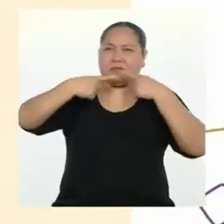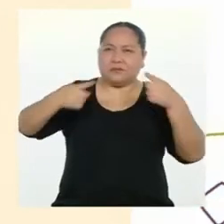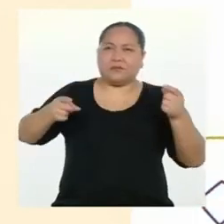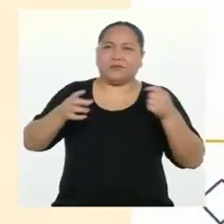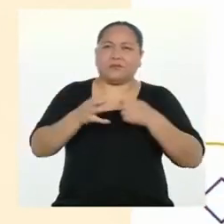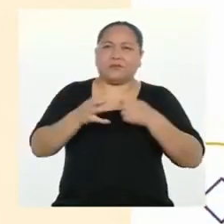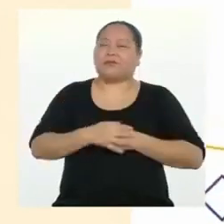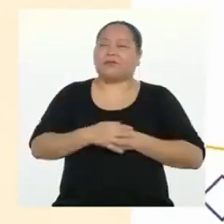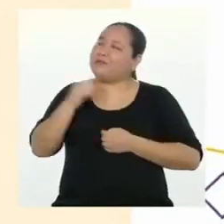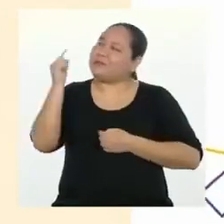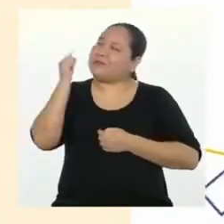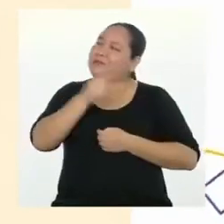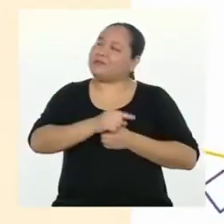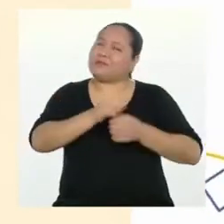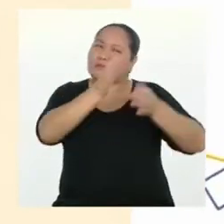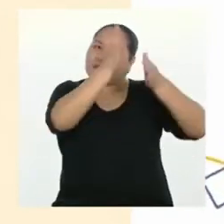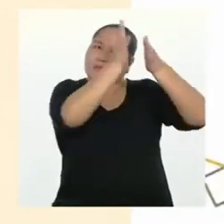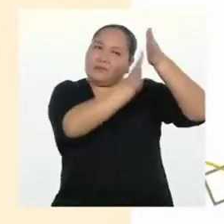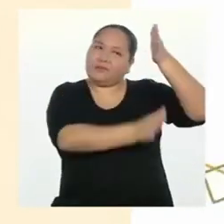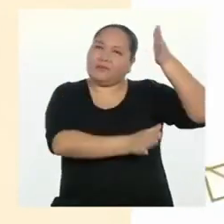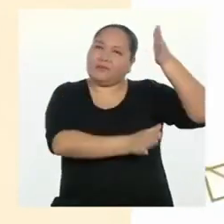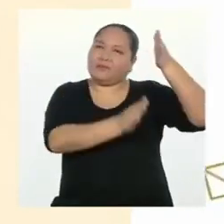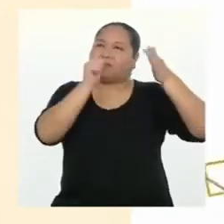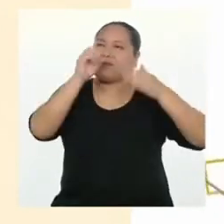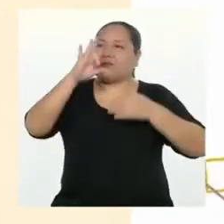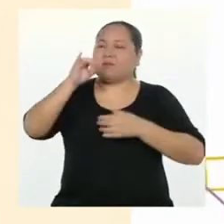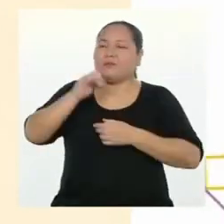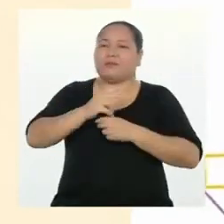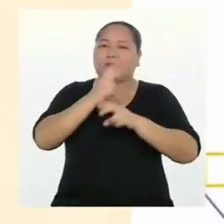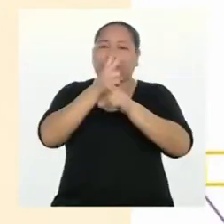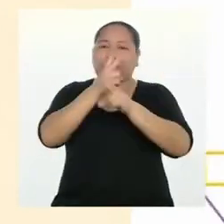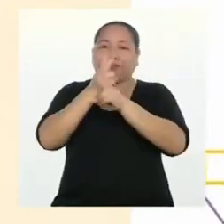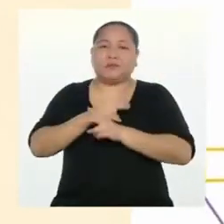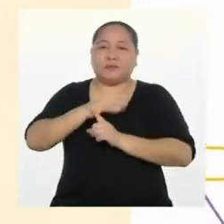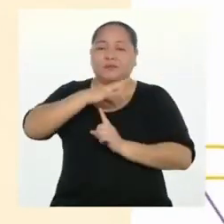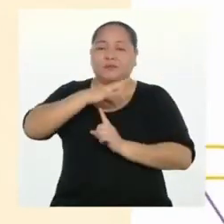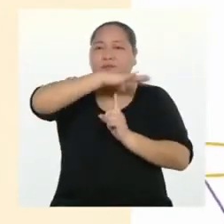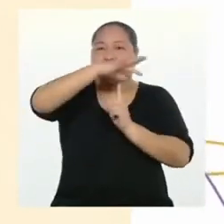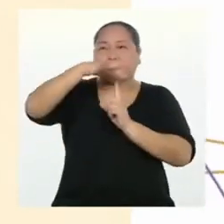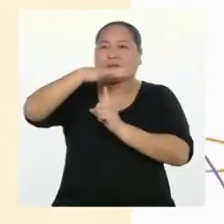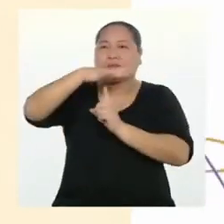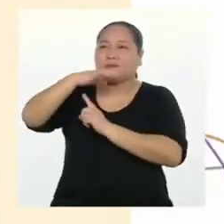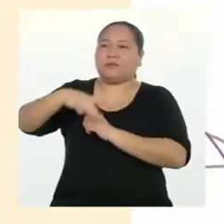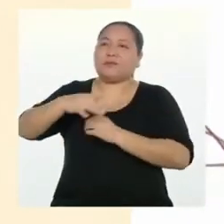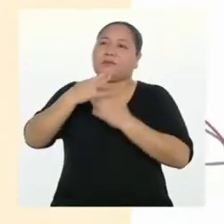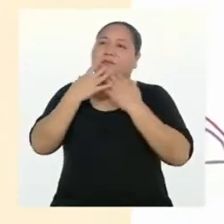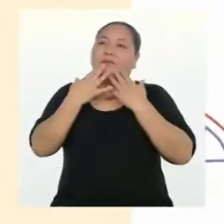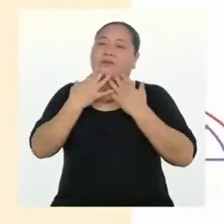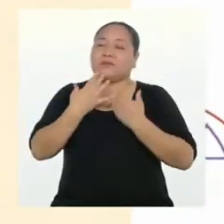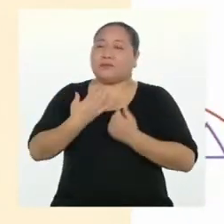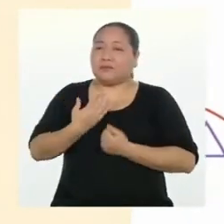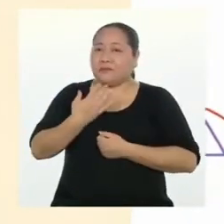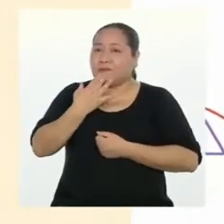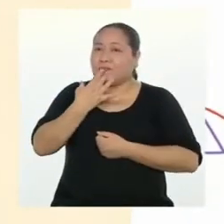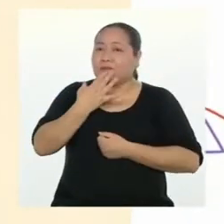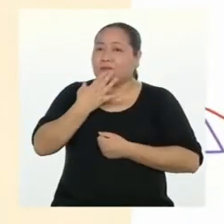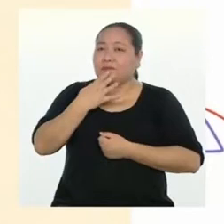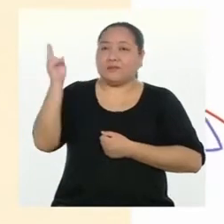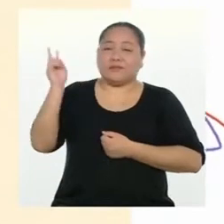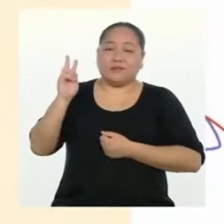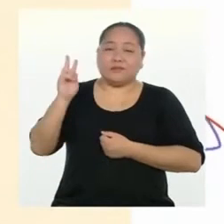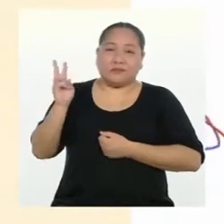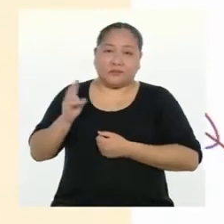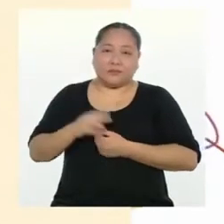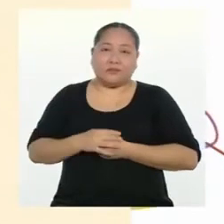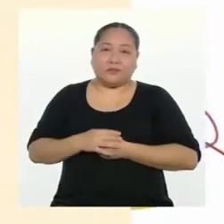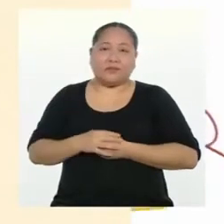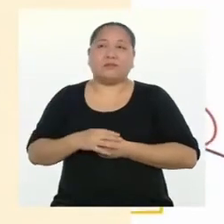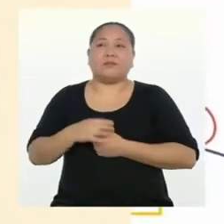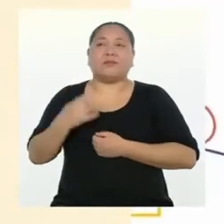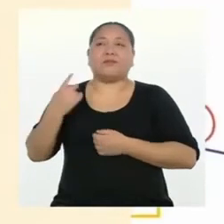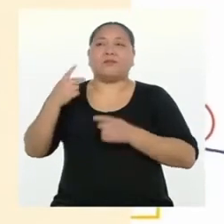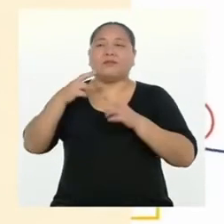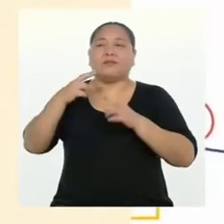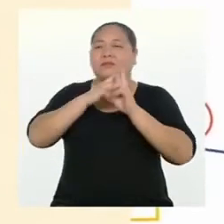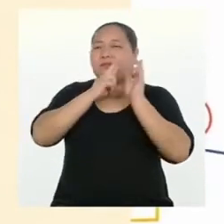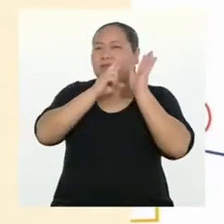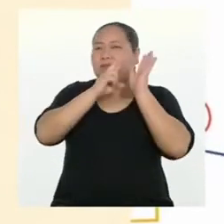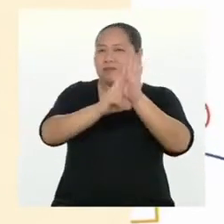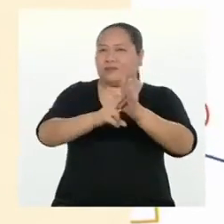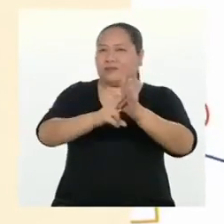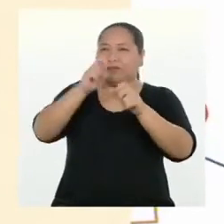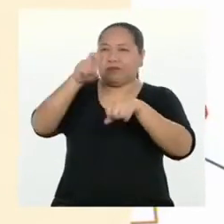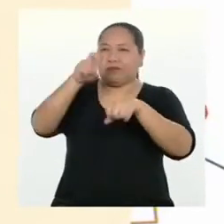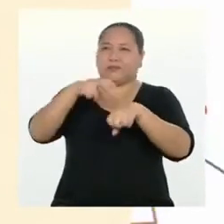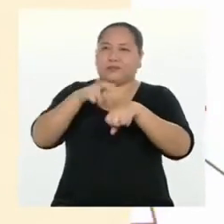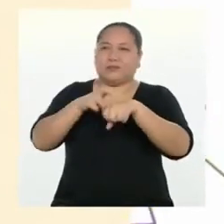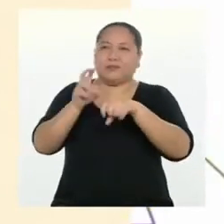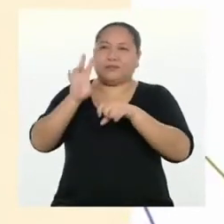mensaje? Este es un afiche acerca del cuidado de la naturaleza. Hay mucho color verde que representa lo natural y hay una imagen de dos manos